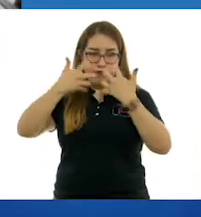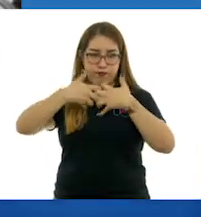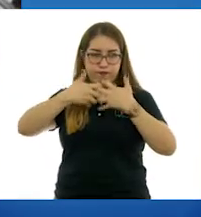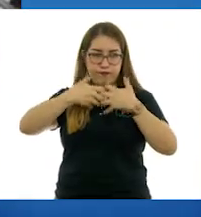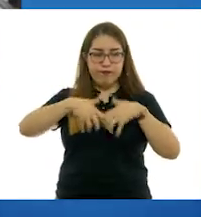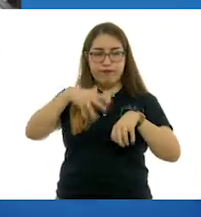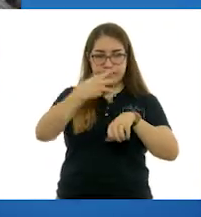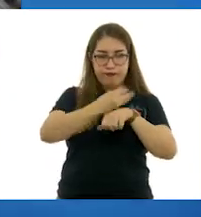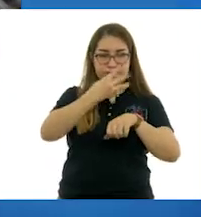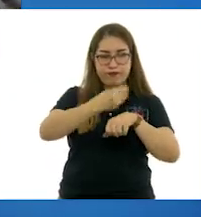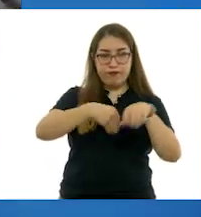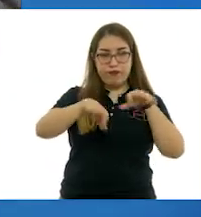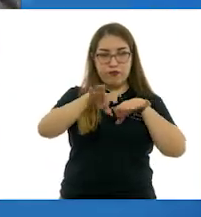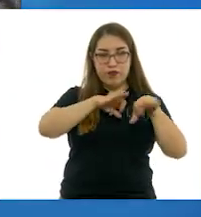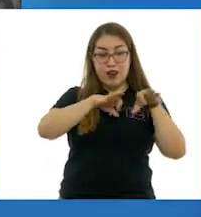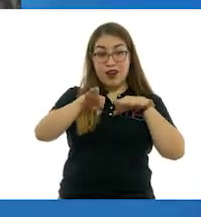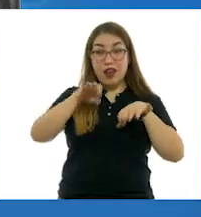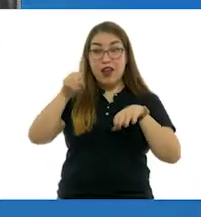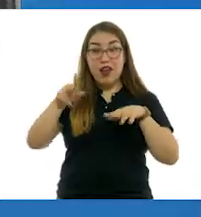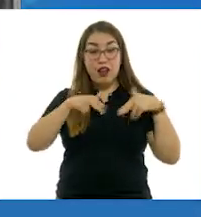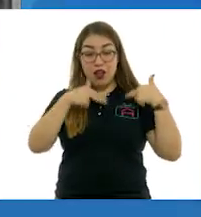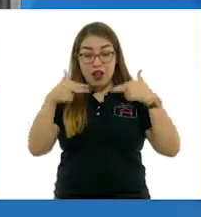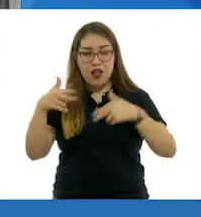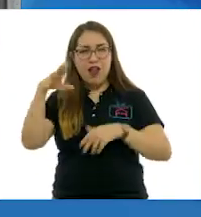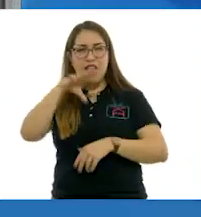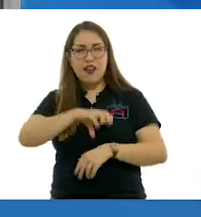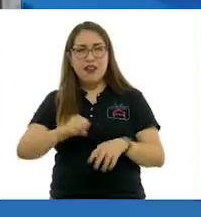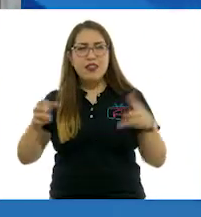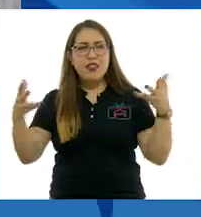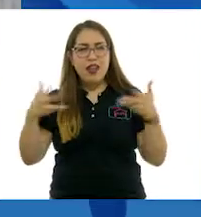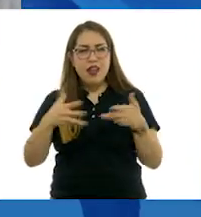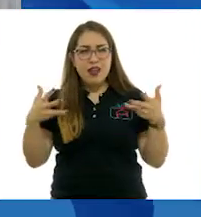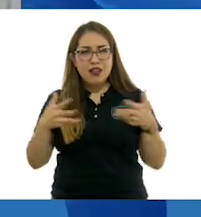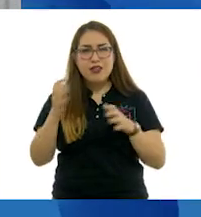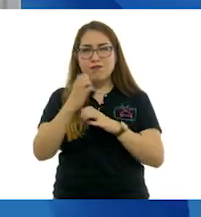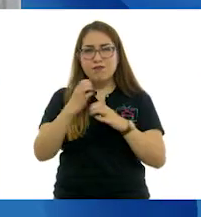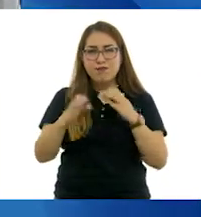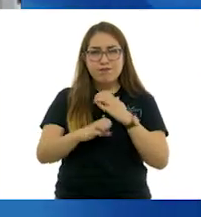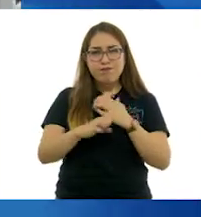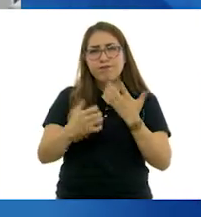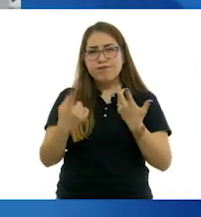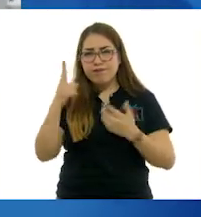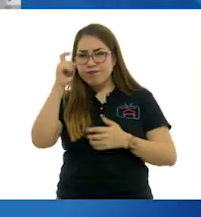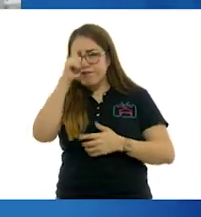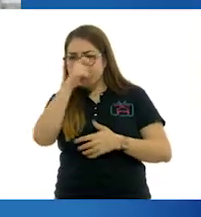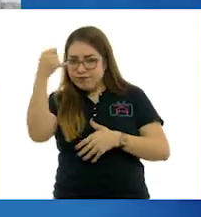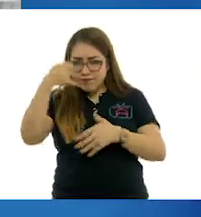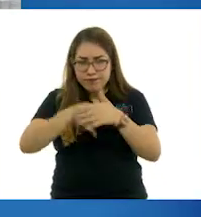Remedios Varo heredó de su padre la pasión por la construcción minuciosa de los mecanismos complicados.